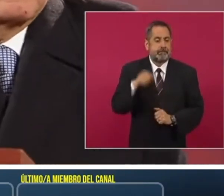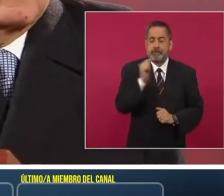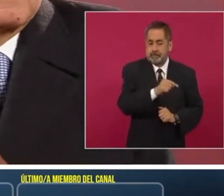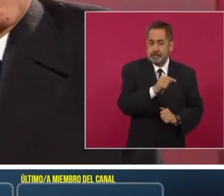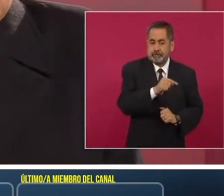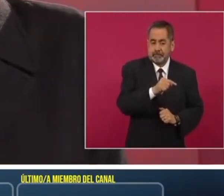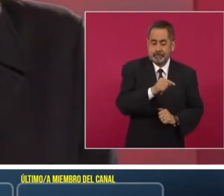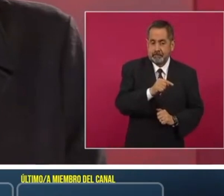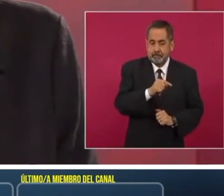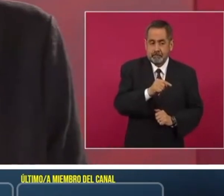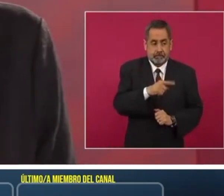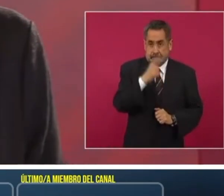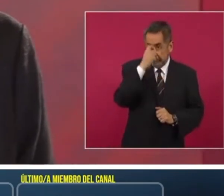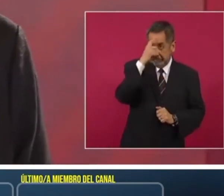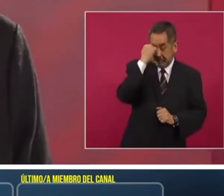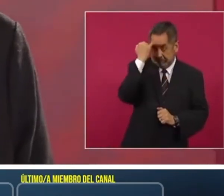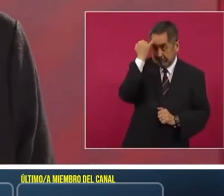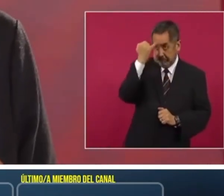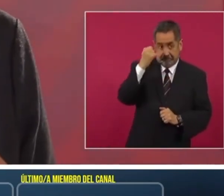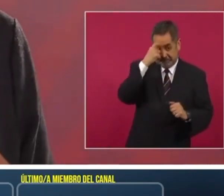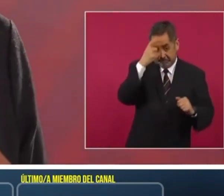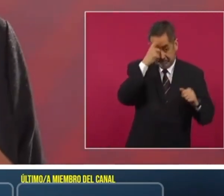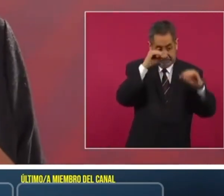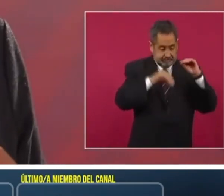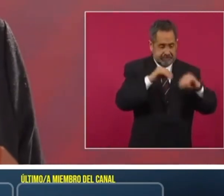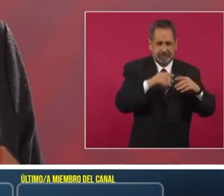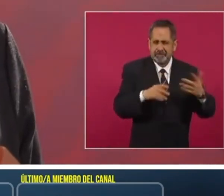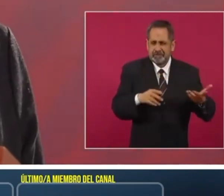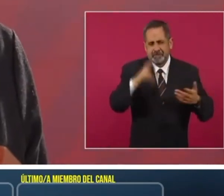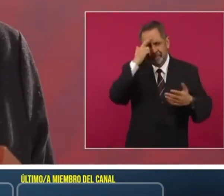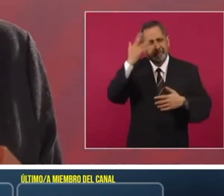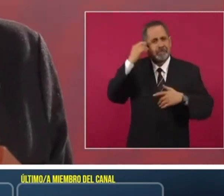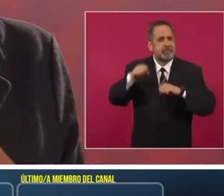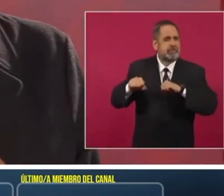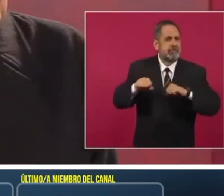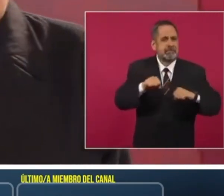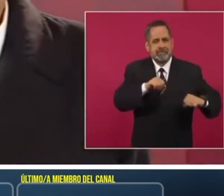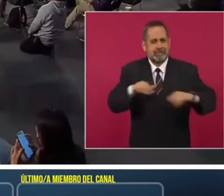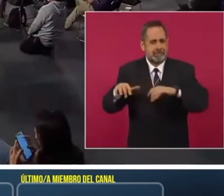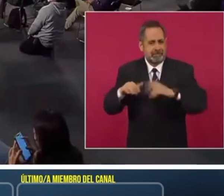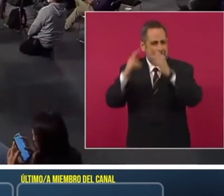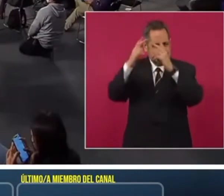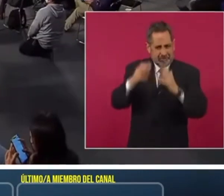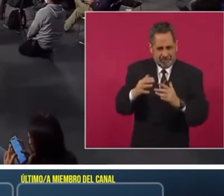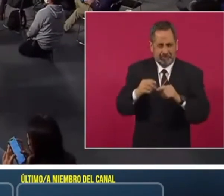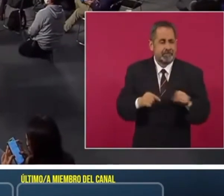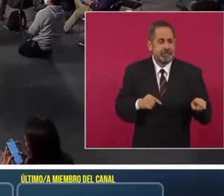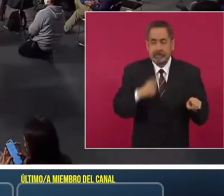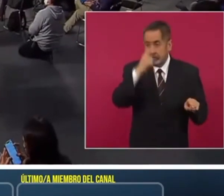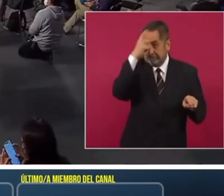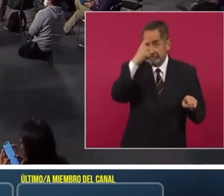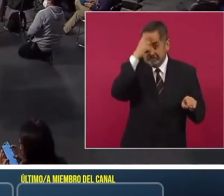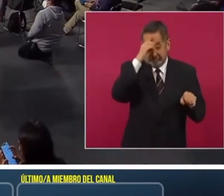de inventar cuando el terremoto, lo de la